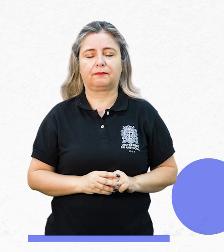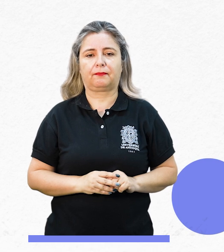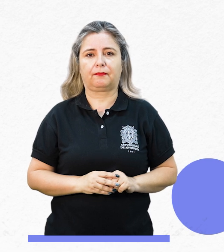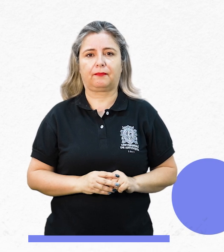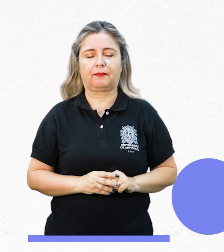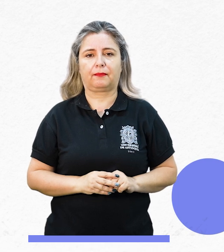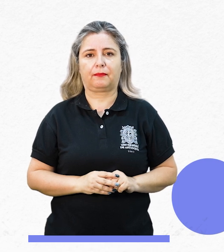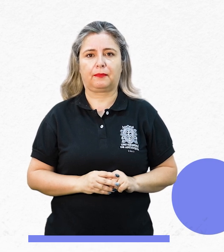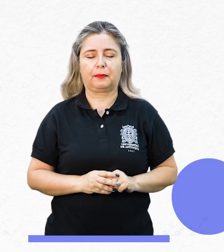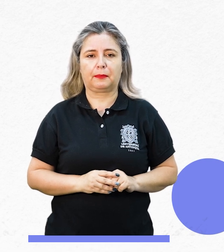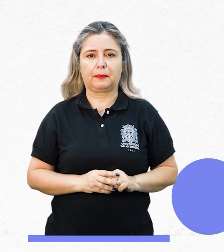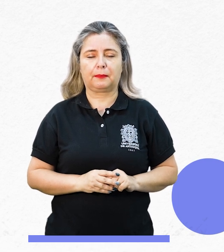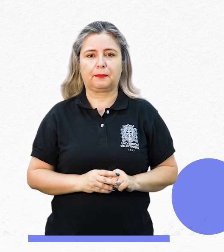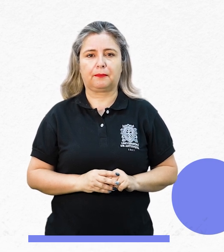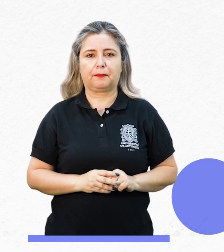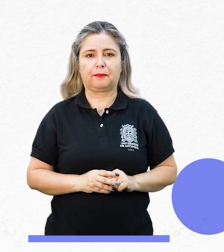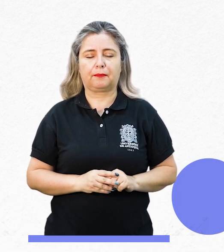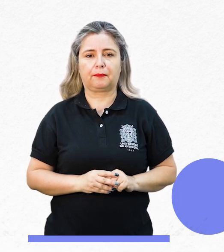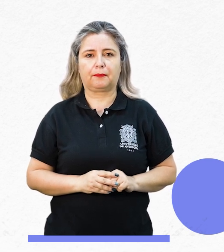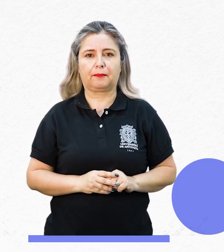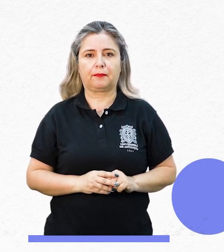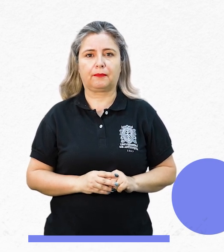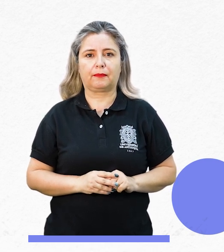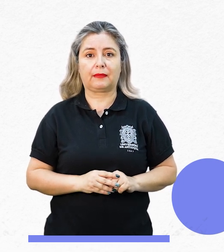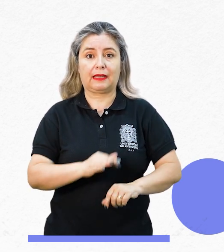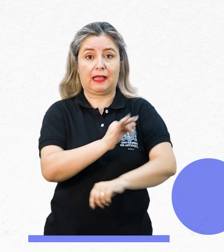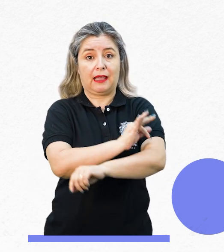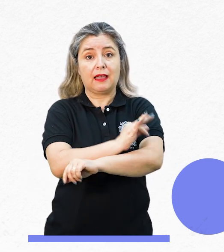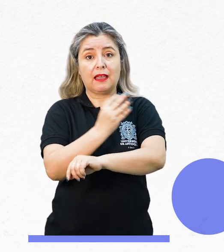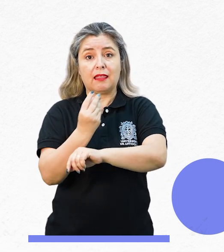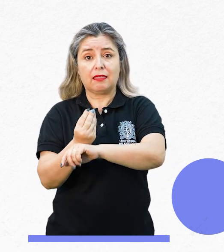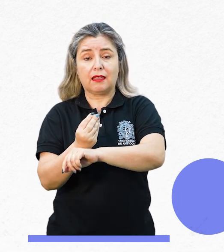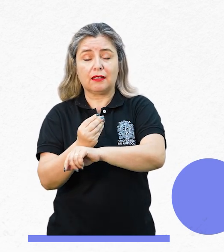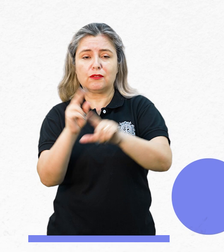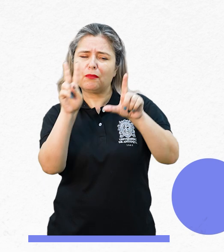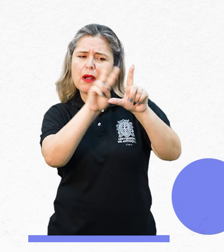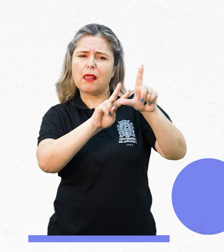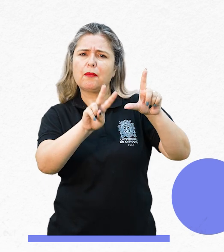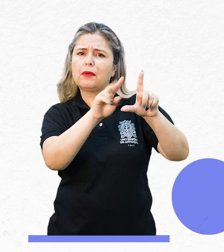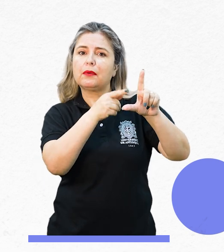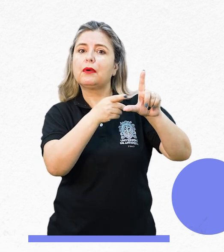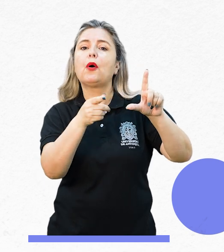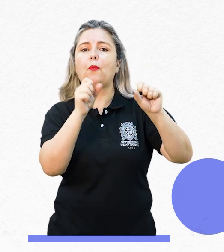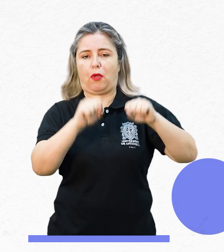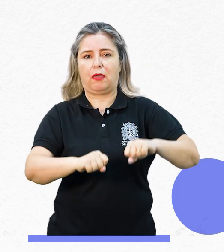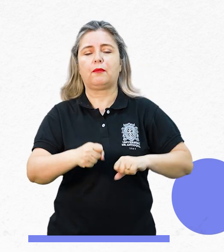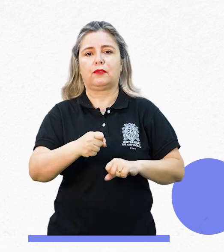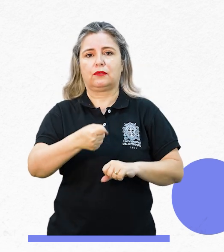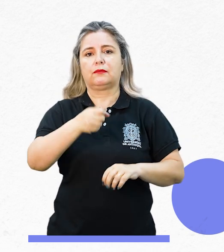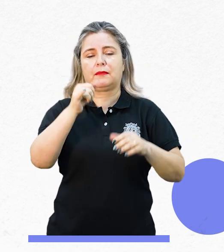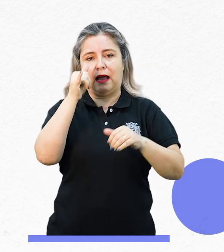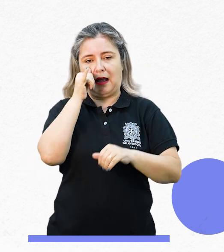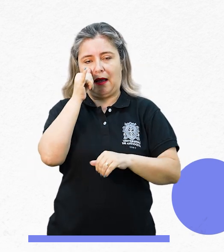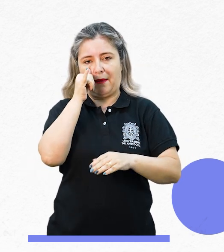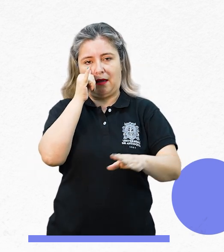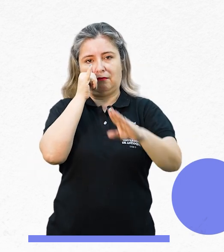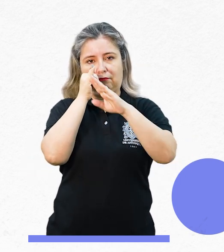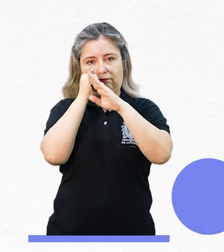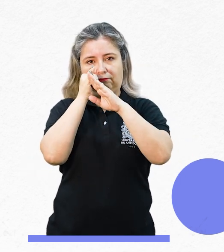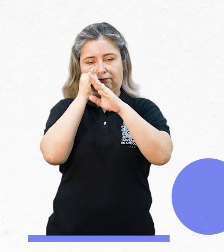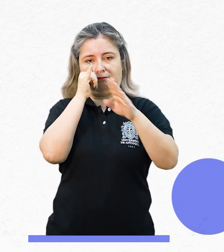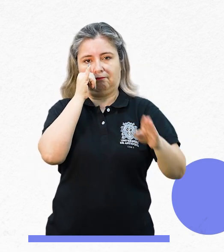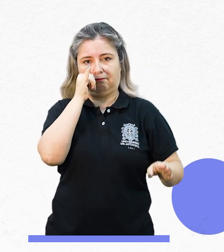En Teams con el lector de pantalla podemos activar y desactivar la cámara.